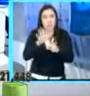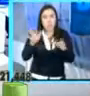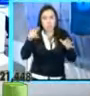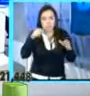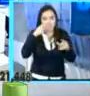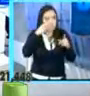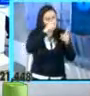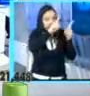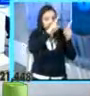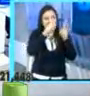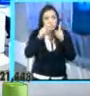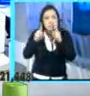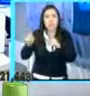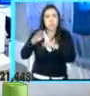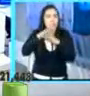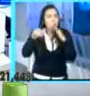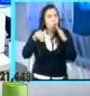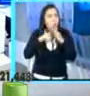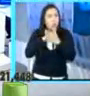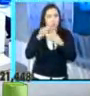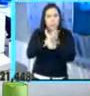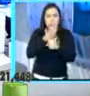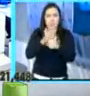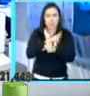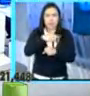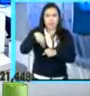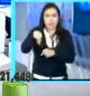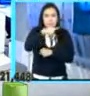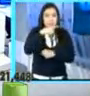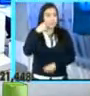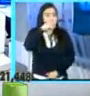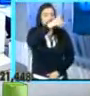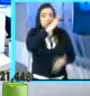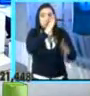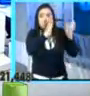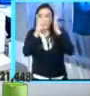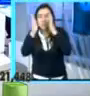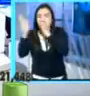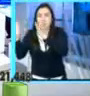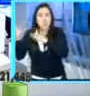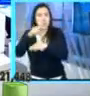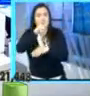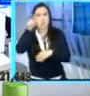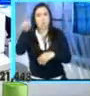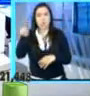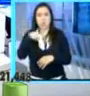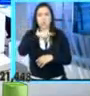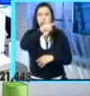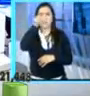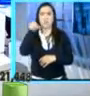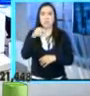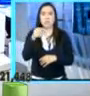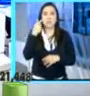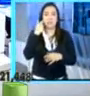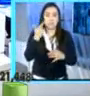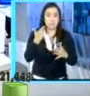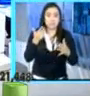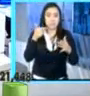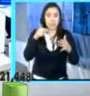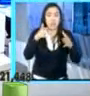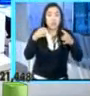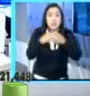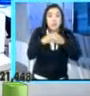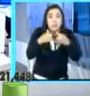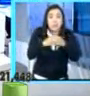política, porque para algunos es, ¿será esto corrupción?, ¿será esto transacción bajo la mesa?, ¿será bueno?, ¿será malo? Como